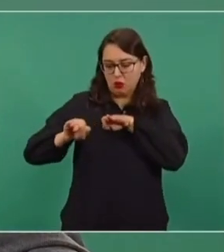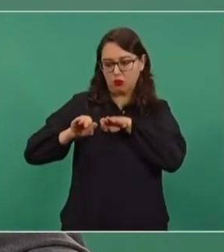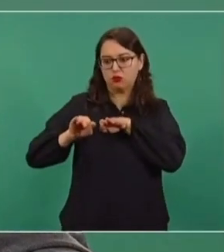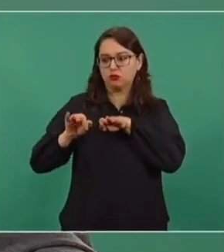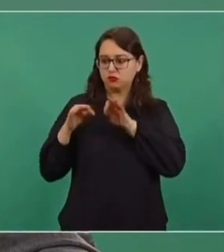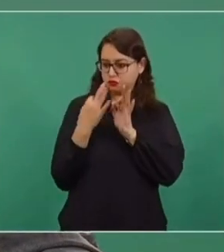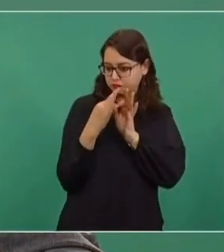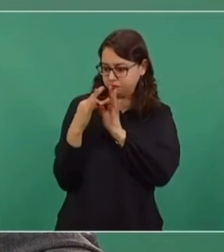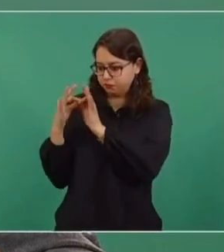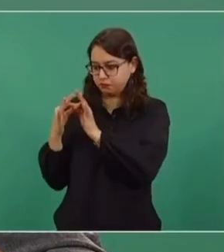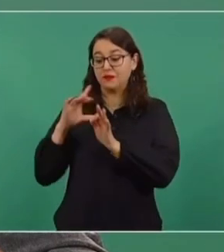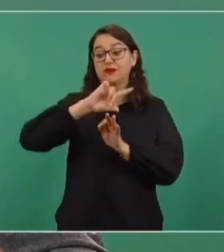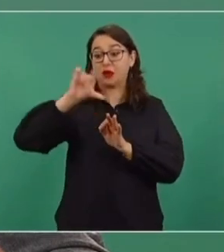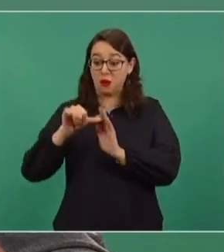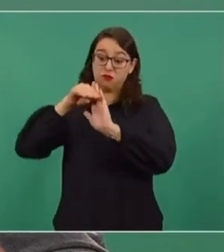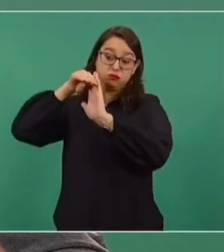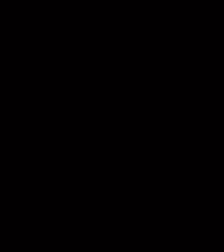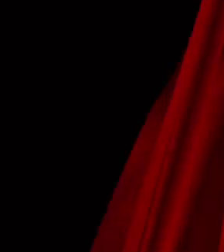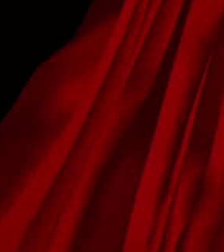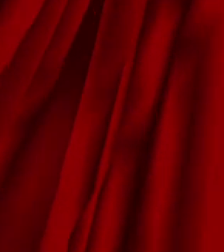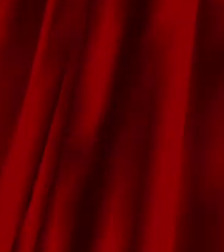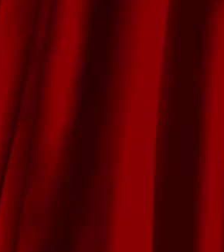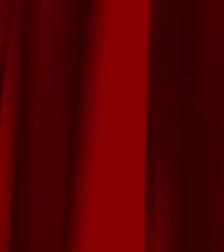estábamos antes de la pandemia.